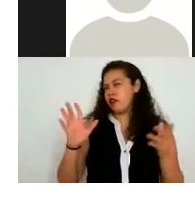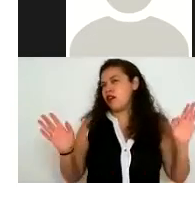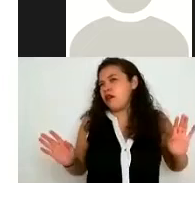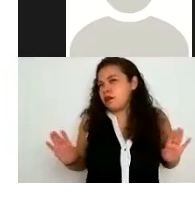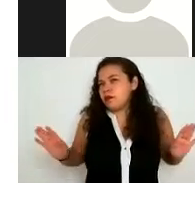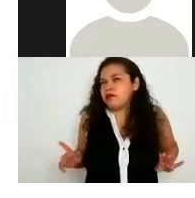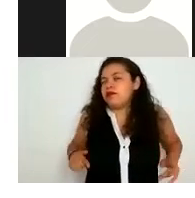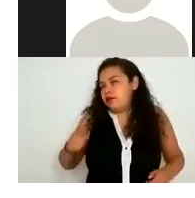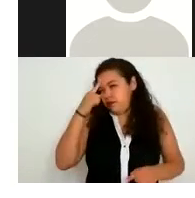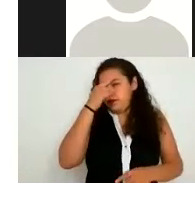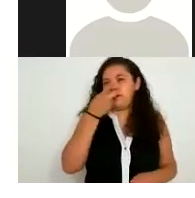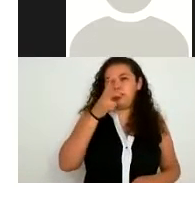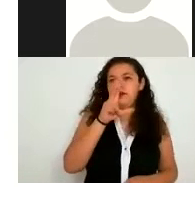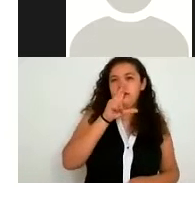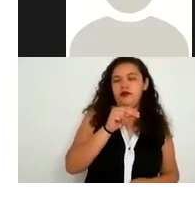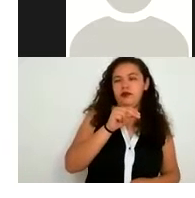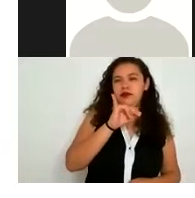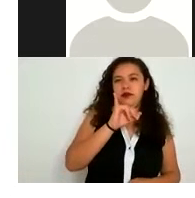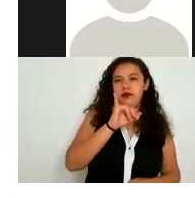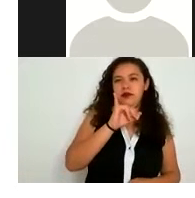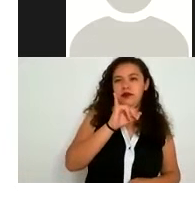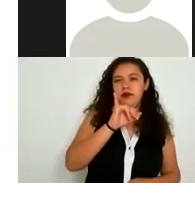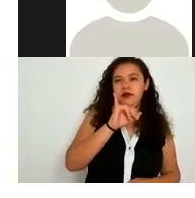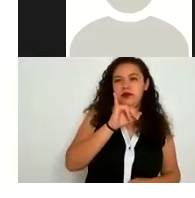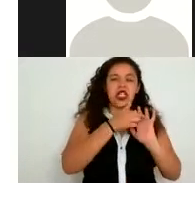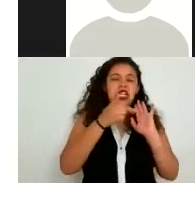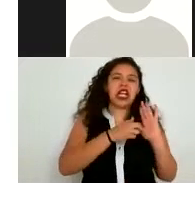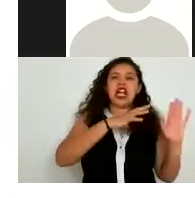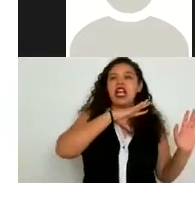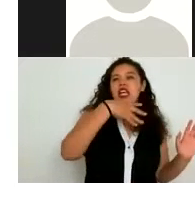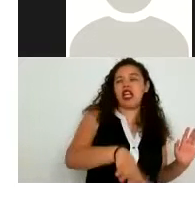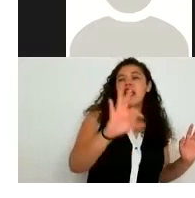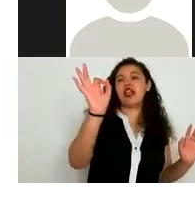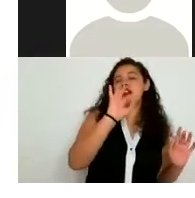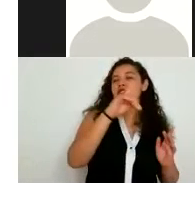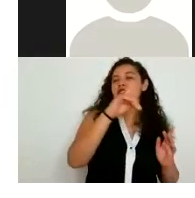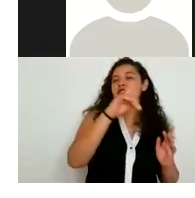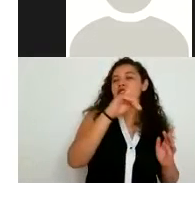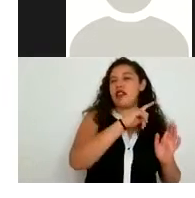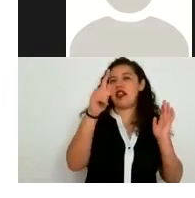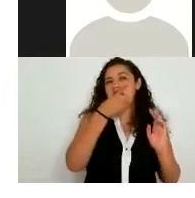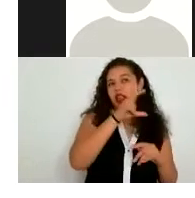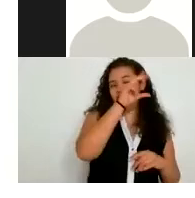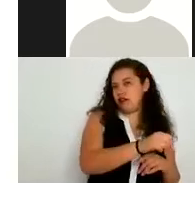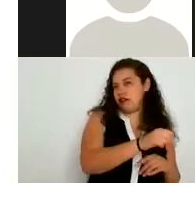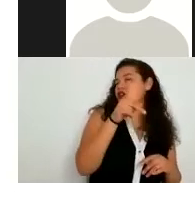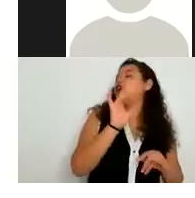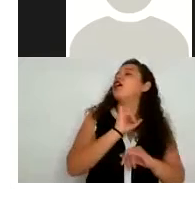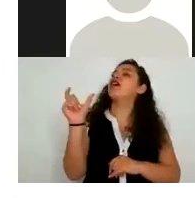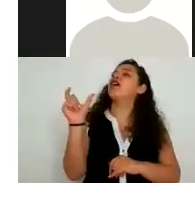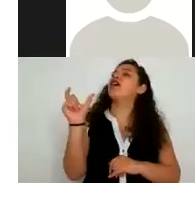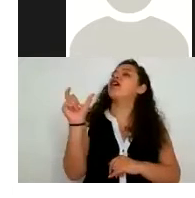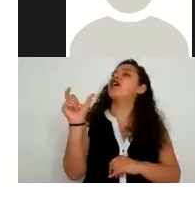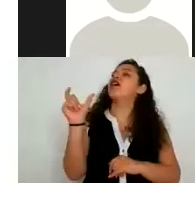consentimiento entonces que es válido como regla general a menos que lo exija la ley cuando se obtienen los datos personales de manera directa